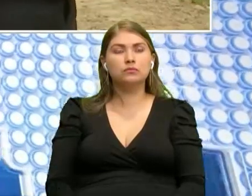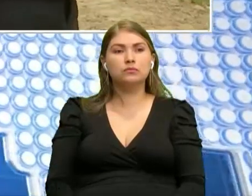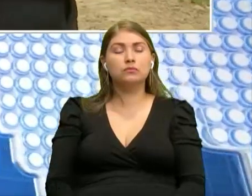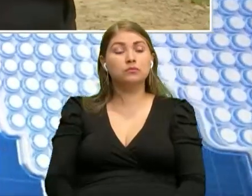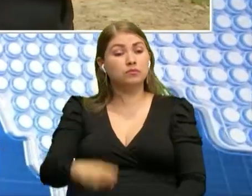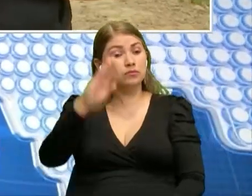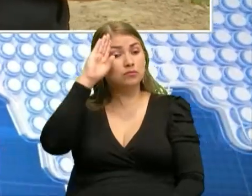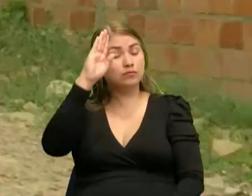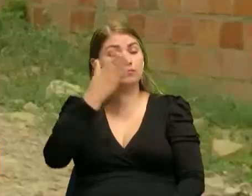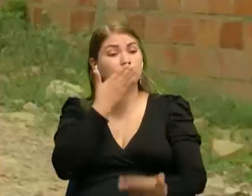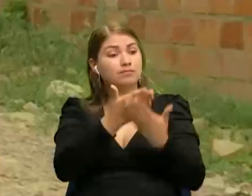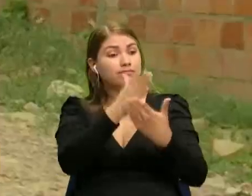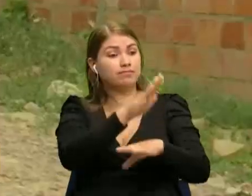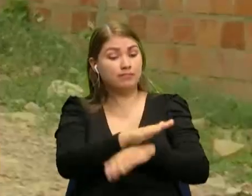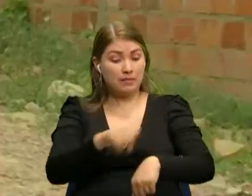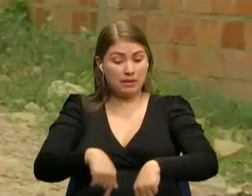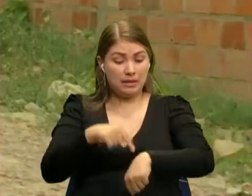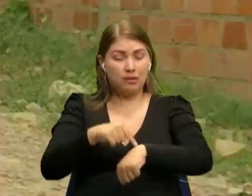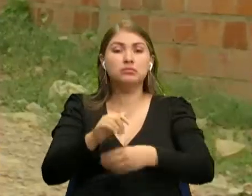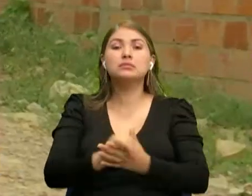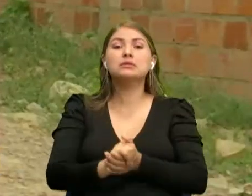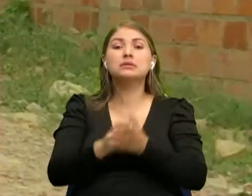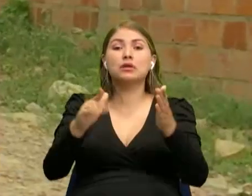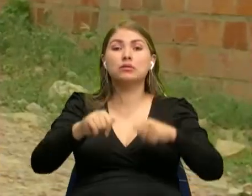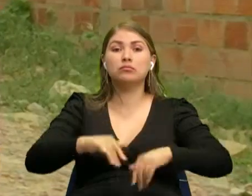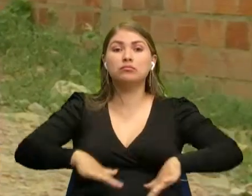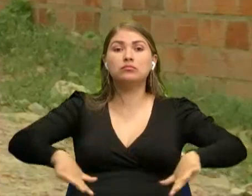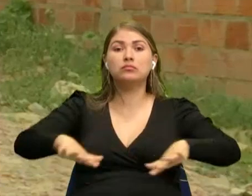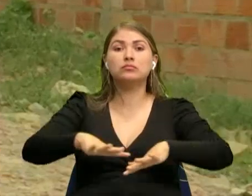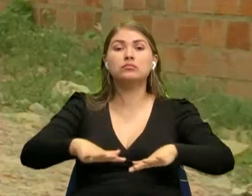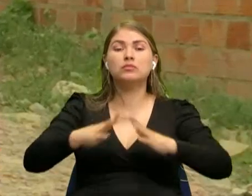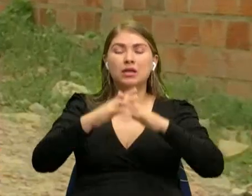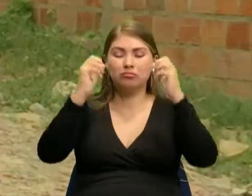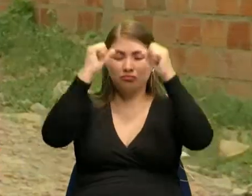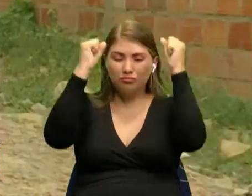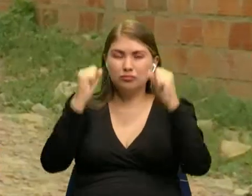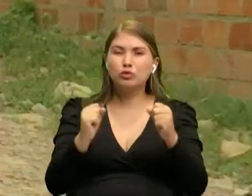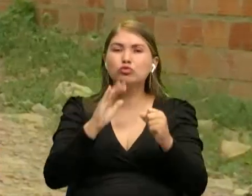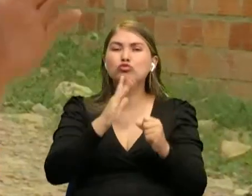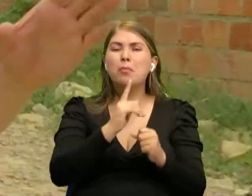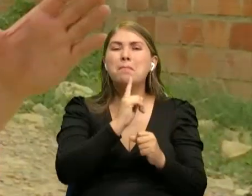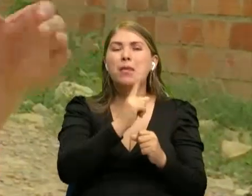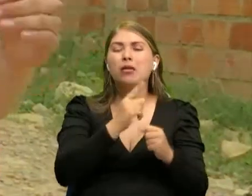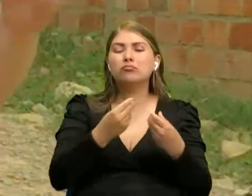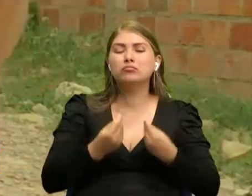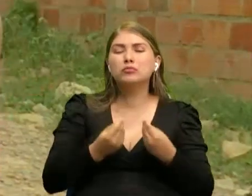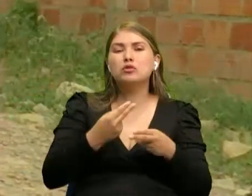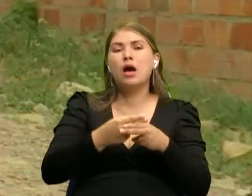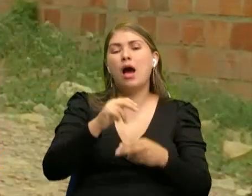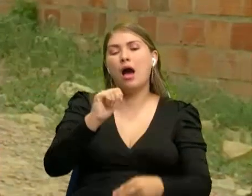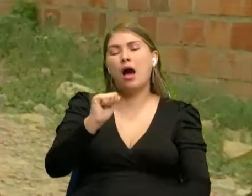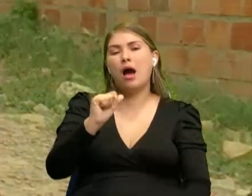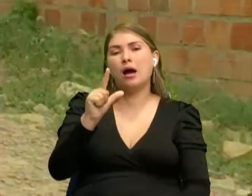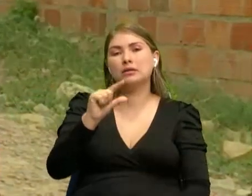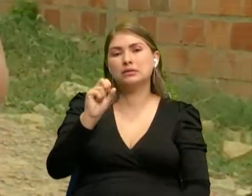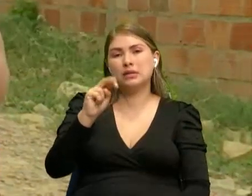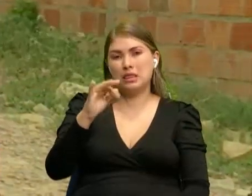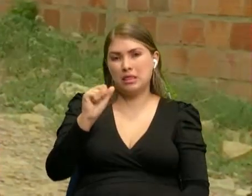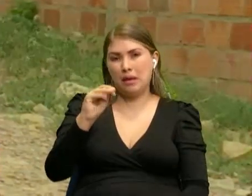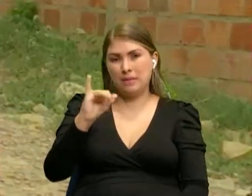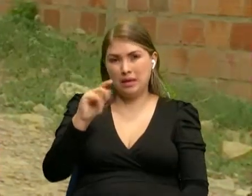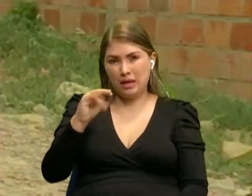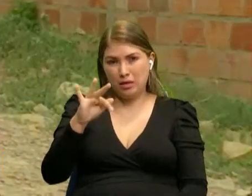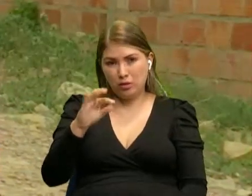Hola, ¿qué tal? Muy buenas tardes. A esta hora los saludamos desde el asentamiento humano El Talento, ubicado sobre el anillo vial occidental por la entrada de kilómetro 60.